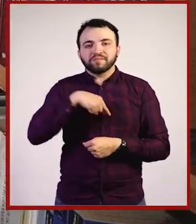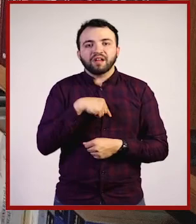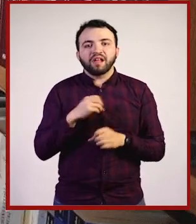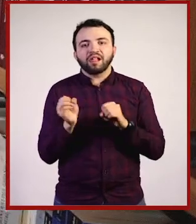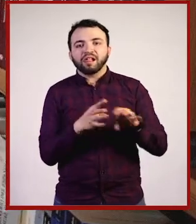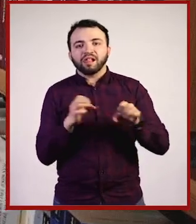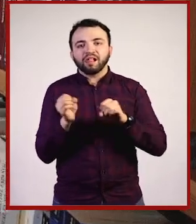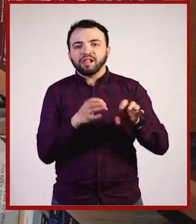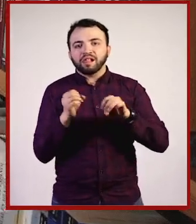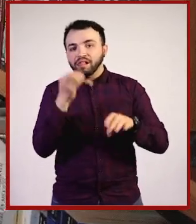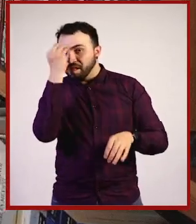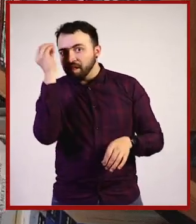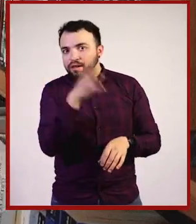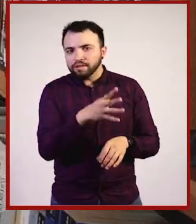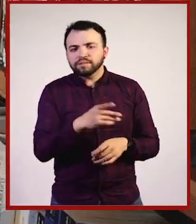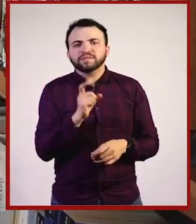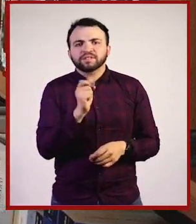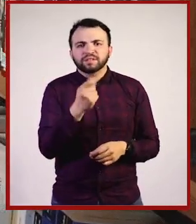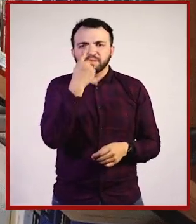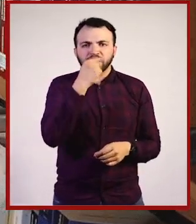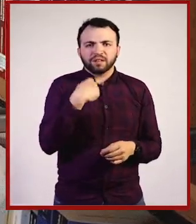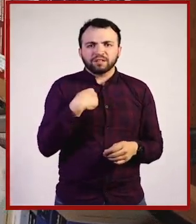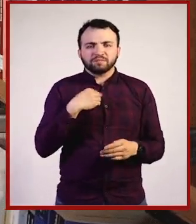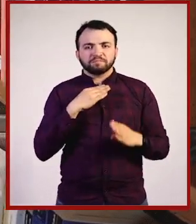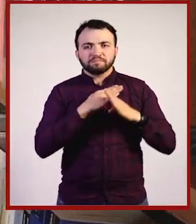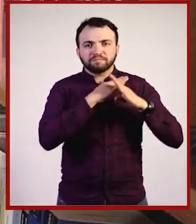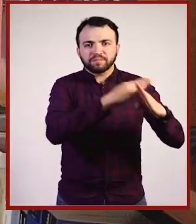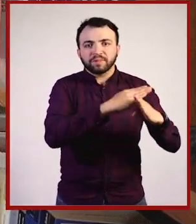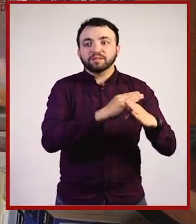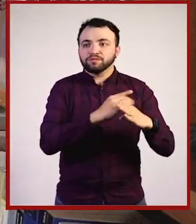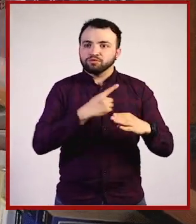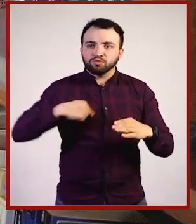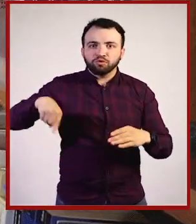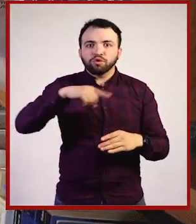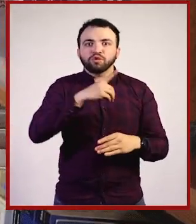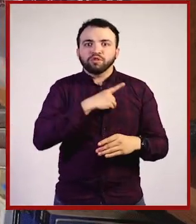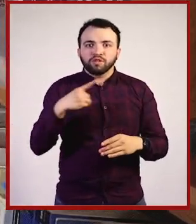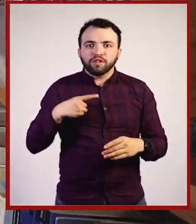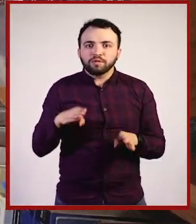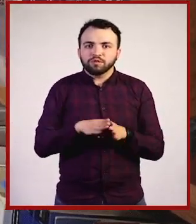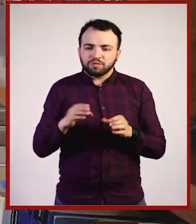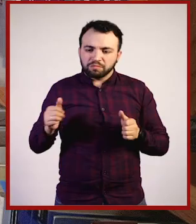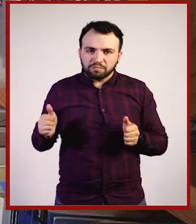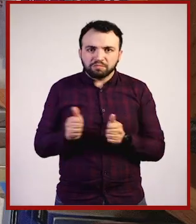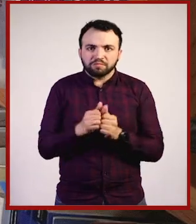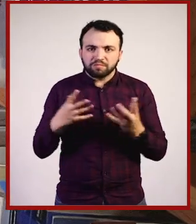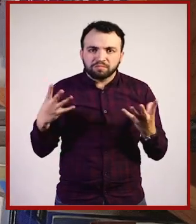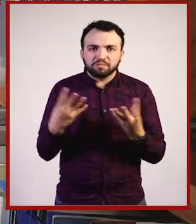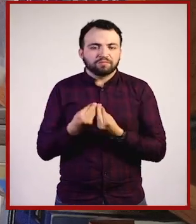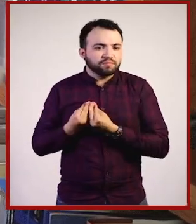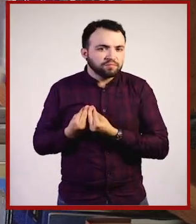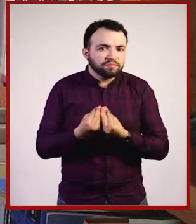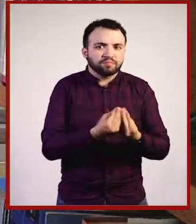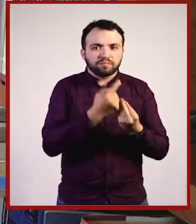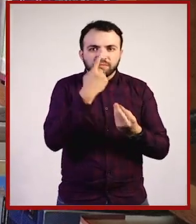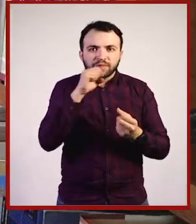hemos dejado crecer. Y de la misma manera, para combatirlos, se requiere la participación y el compromiso de la ciudadanía.